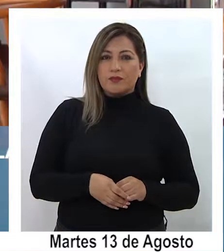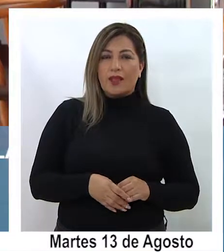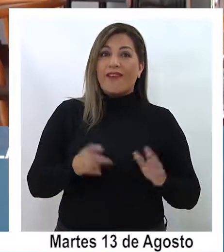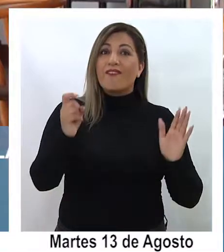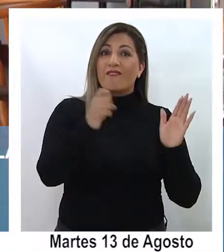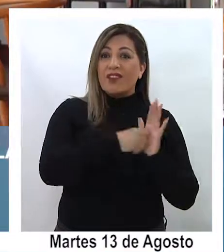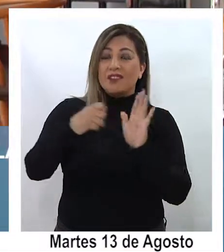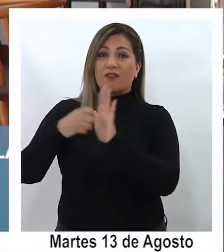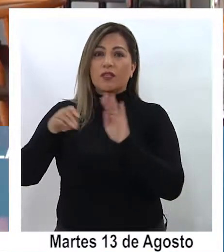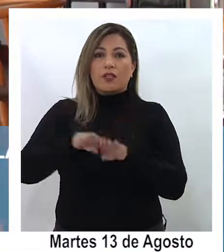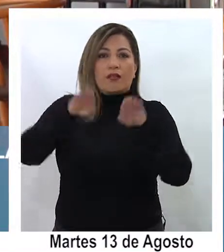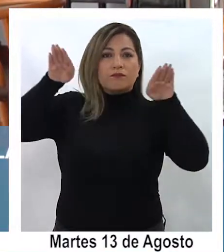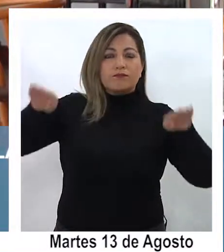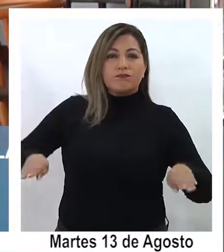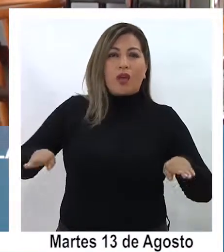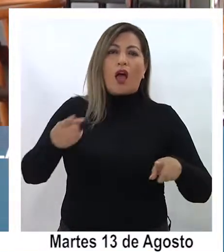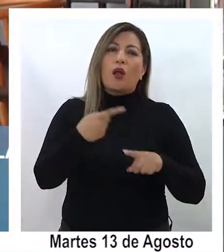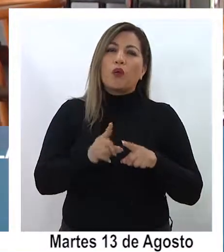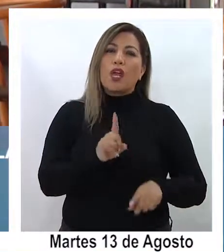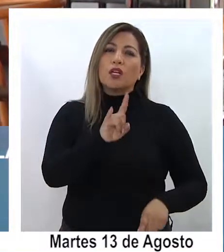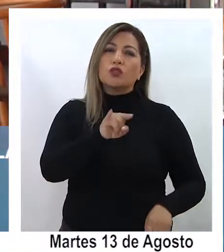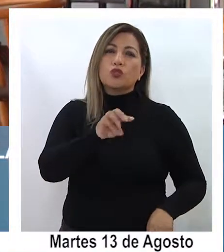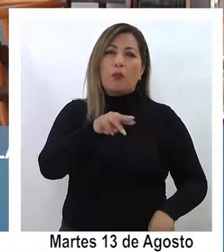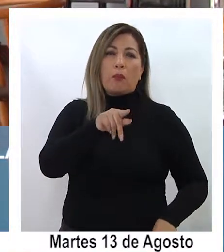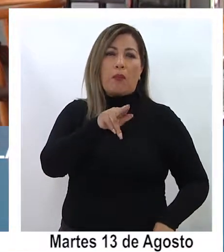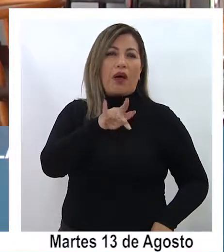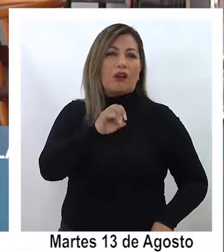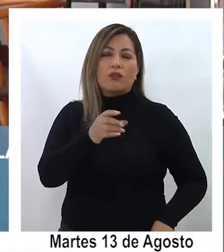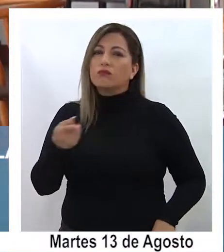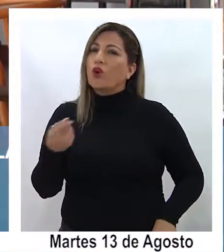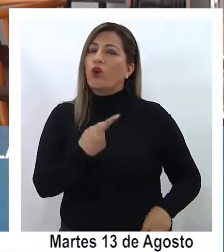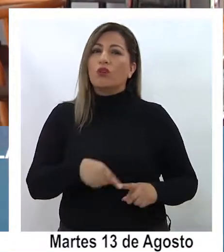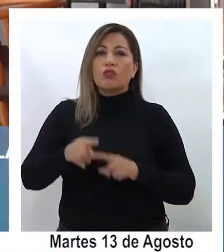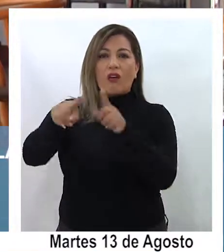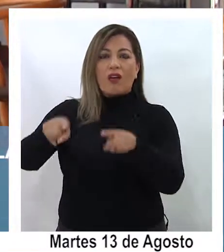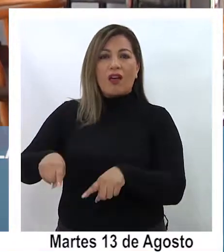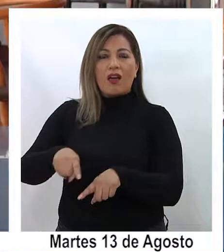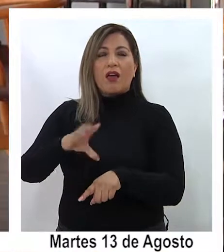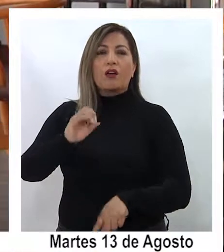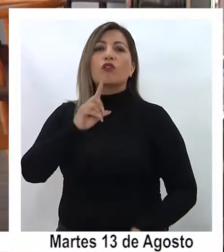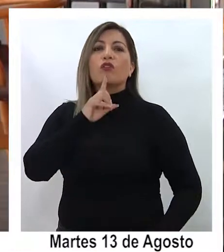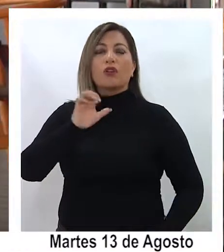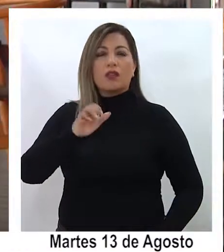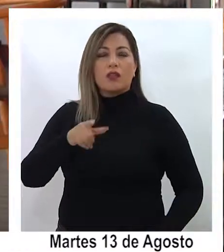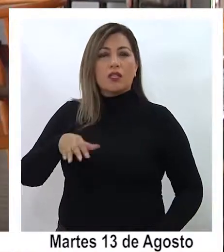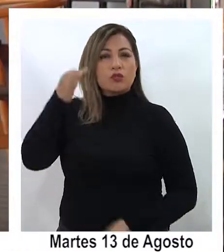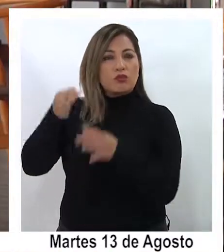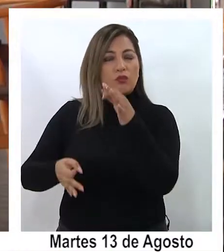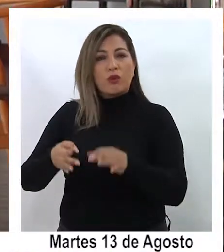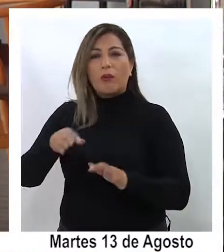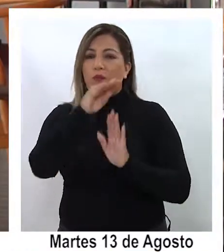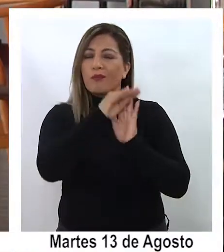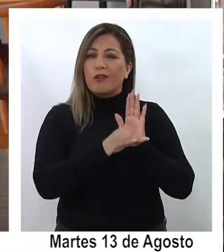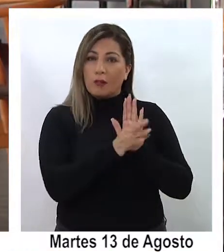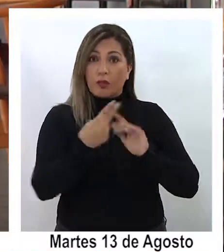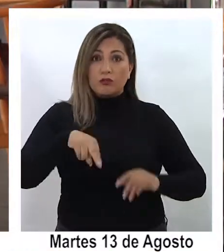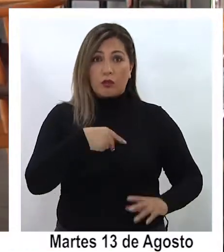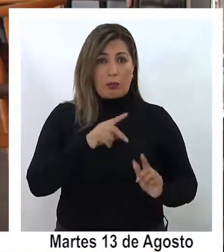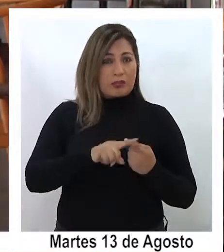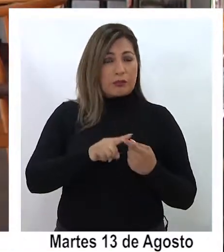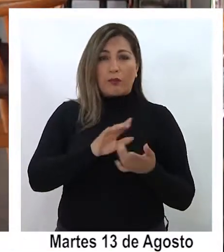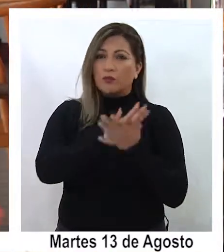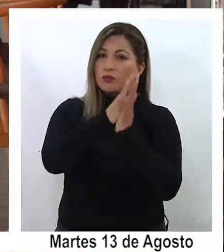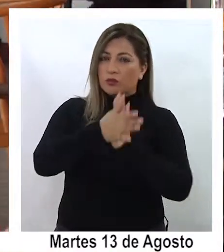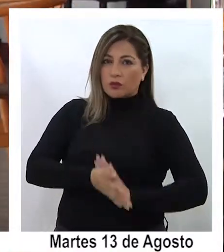etapas procesales algunas en sumario otras en plenario otras con recursos ante la Corte Suprema y el programa ha participado de todas